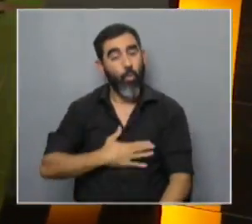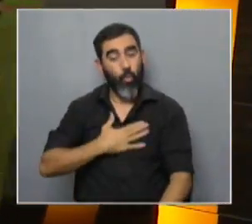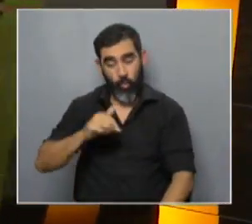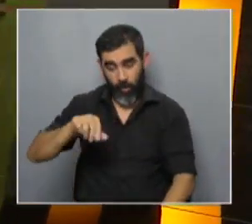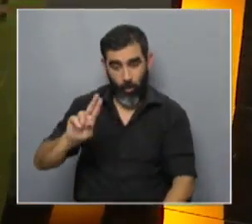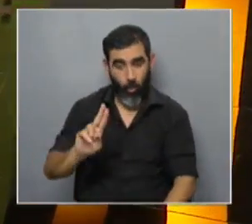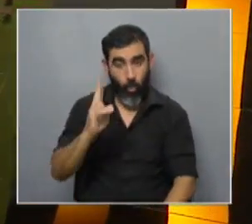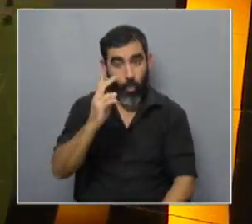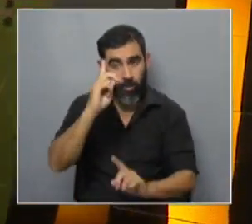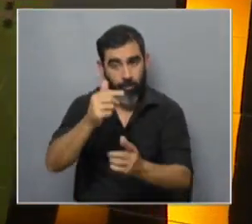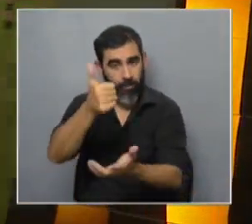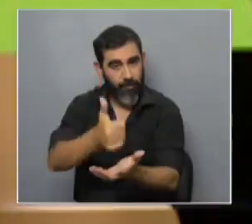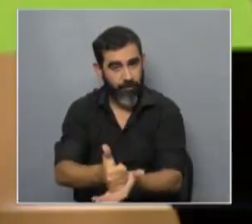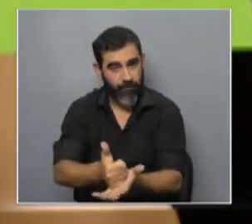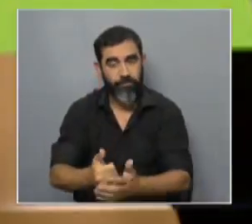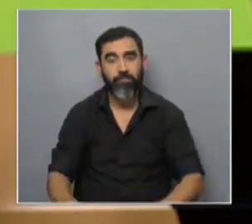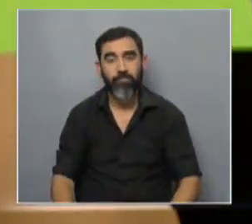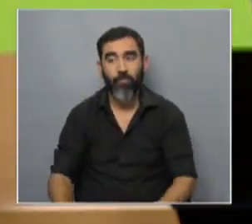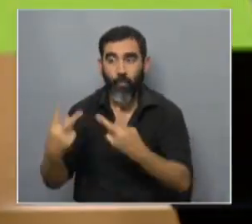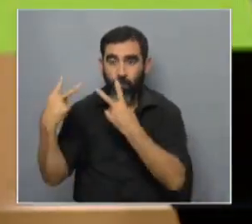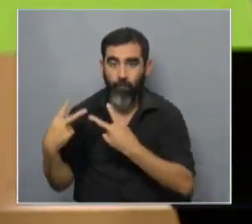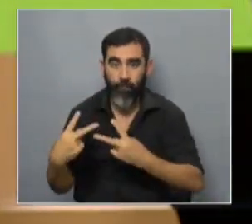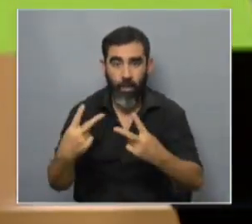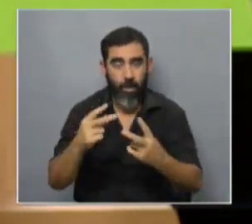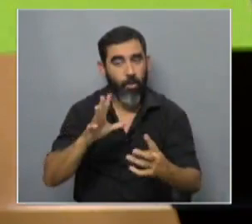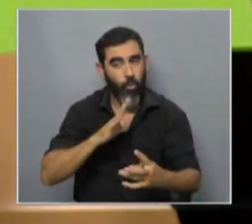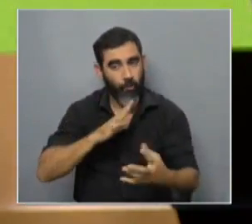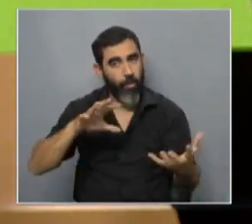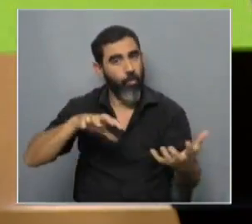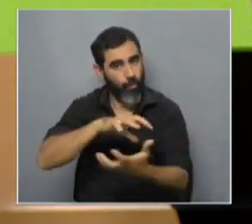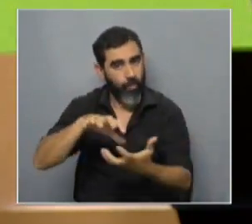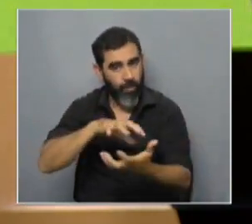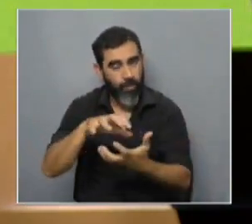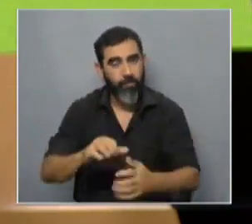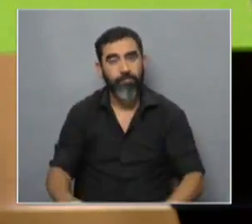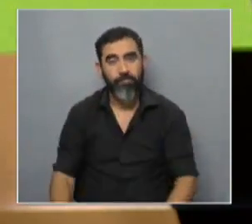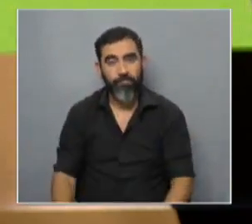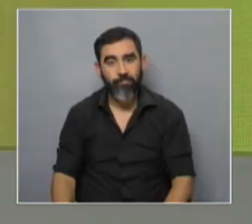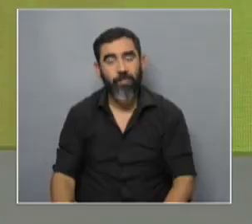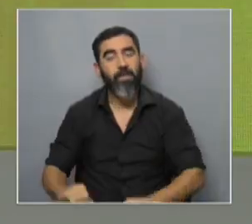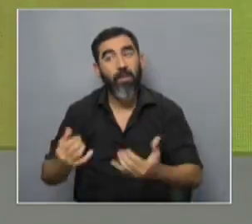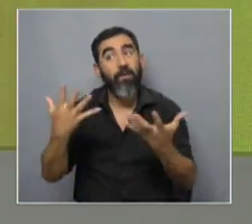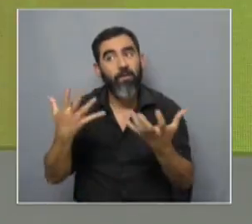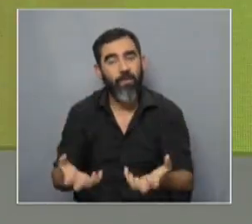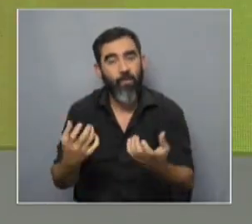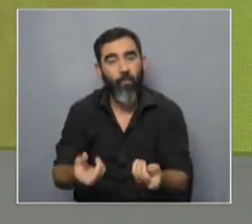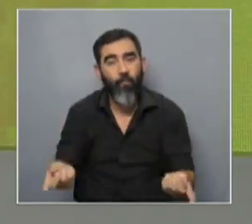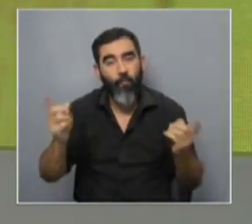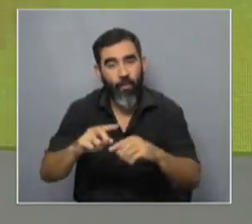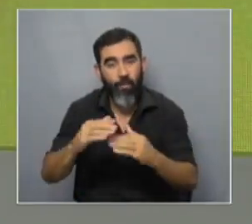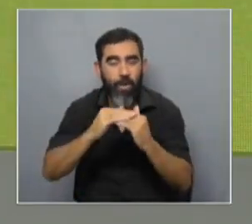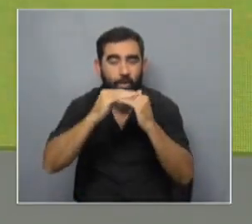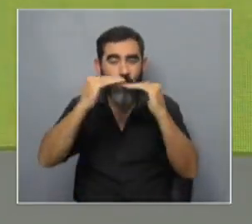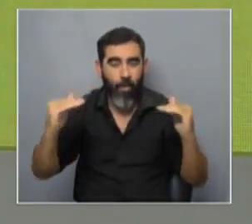en Uruguay, que también viajar en estos tiempos todavía tiene un poco de azaroso, ¿no? Sí, pero ya teníamos ganas de volver un poco a la